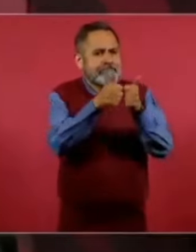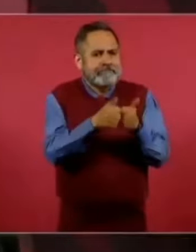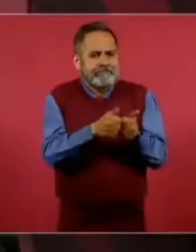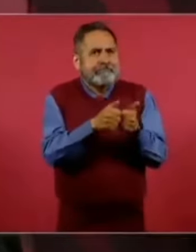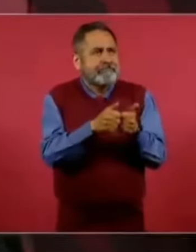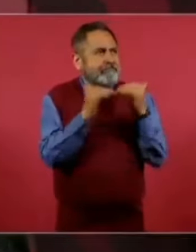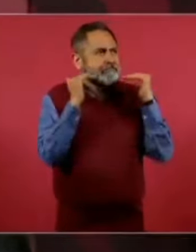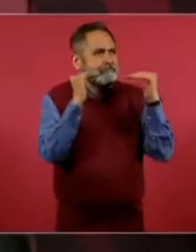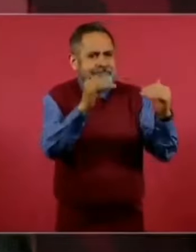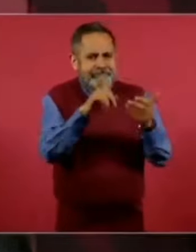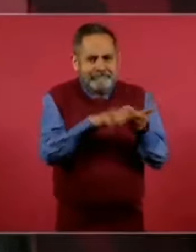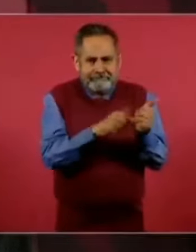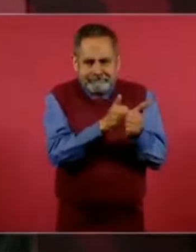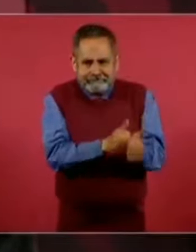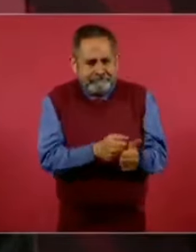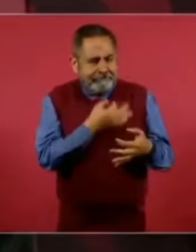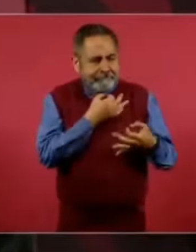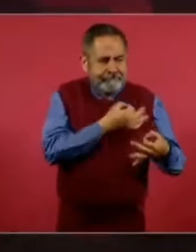Bien apergollados.